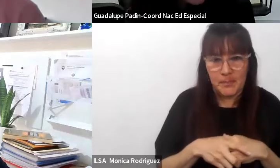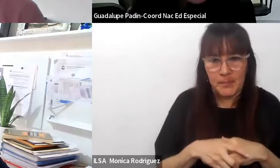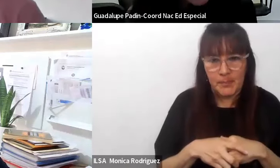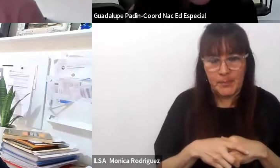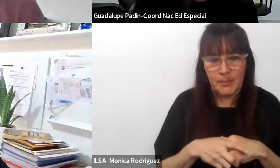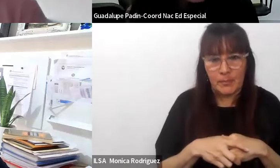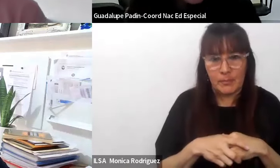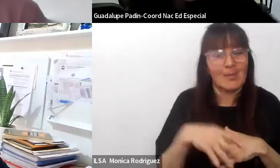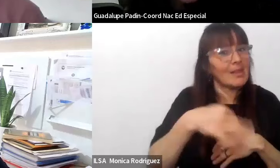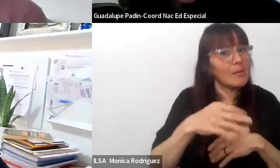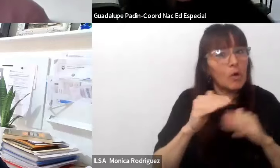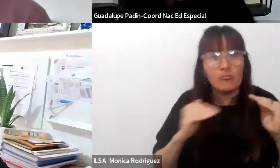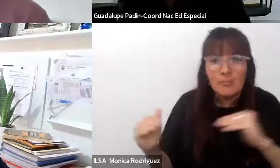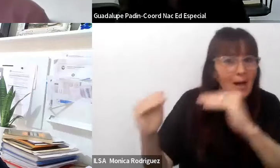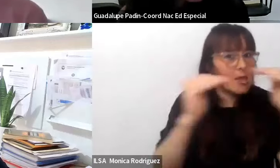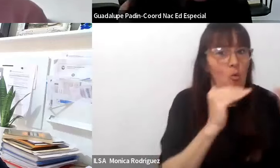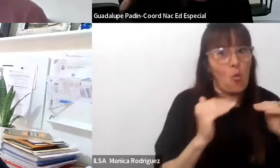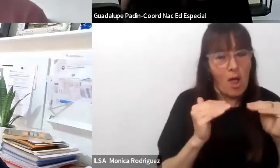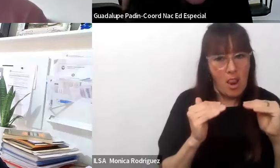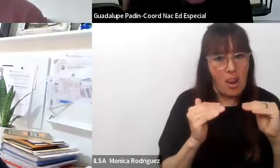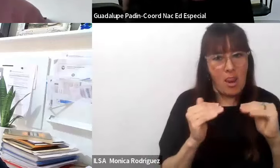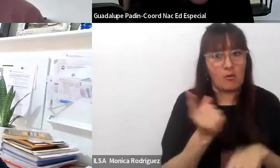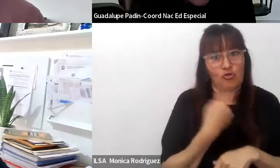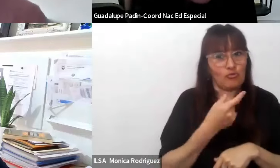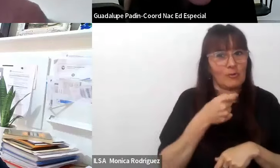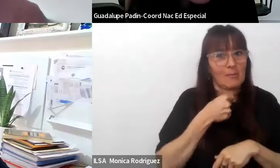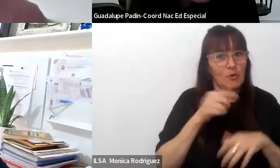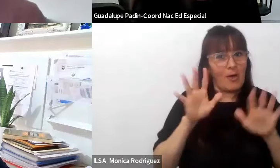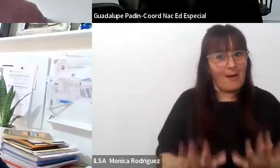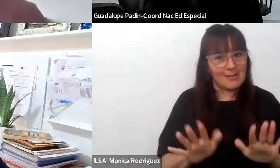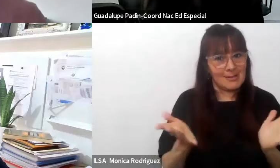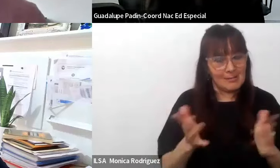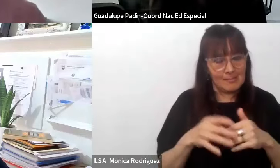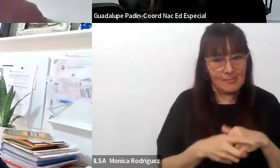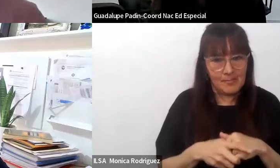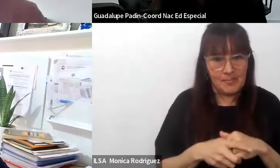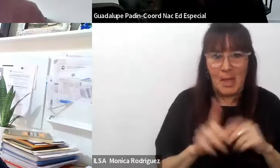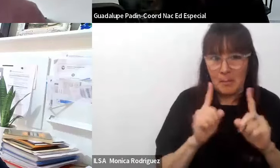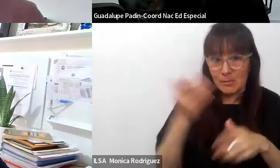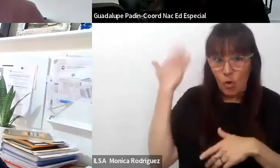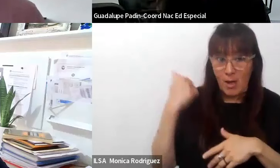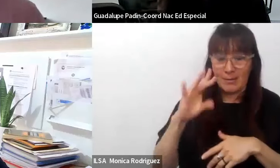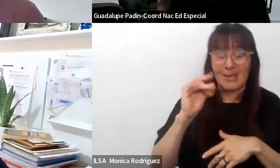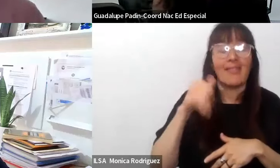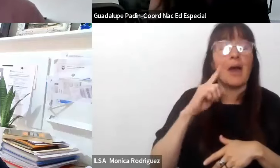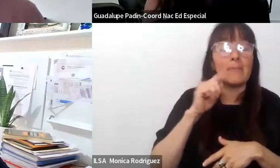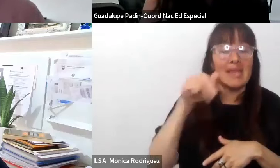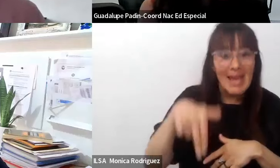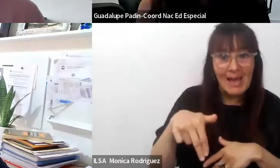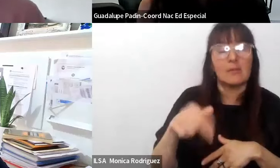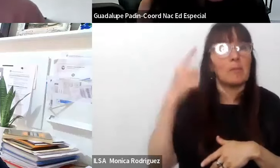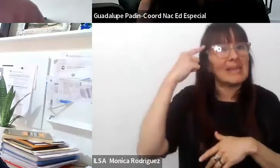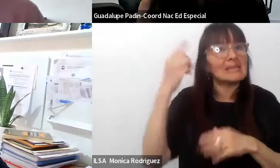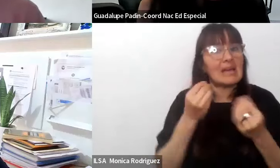igualdad en ese desafío estamos todos y que tiene que ser tal como decía Damián en términos de pensarnos como